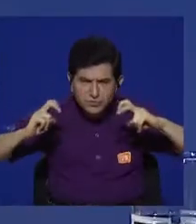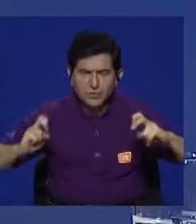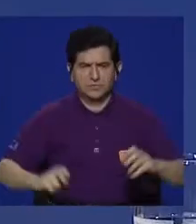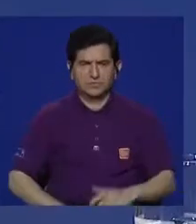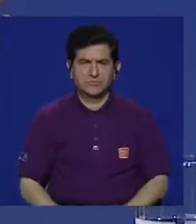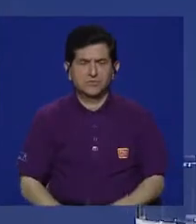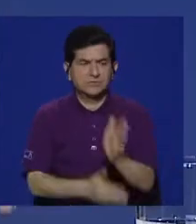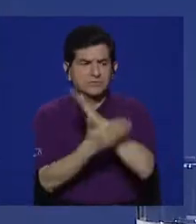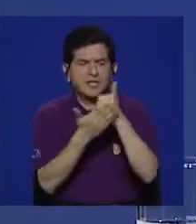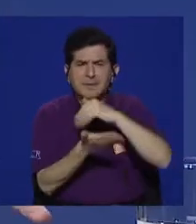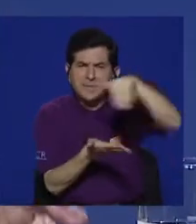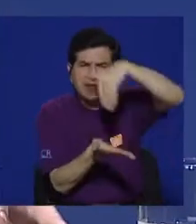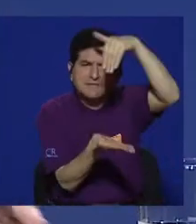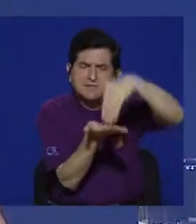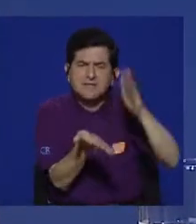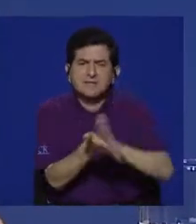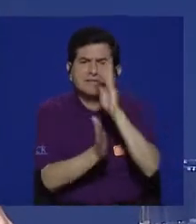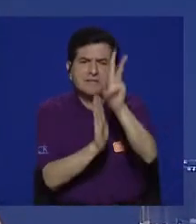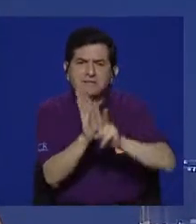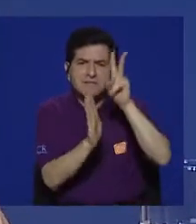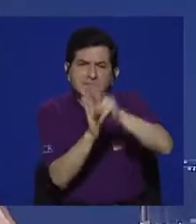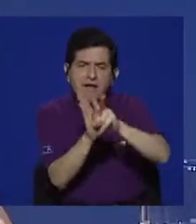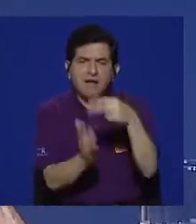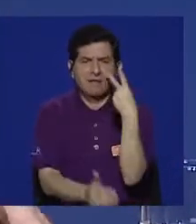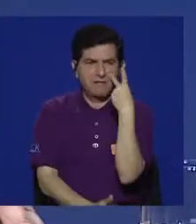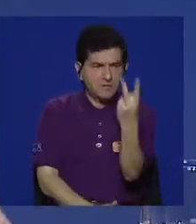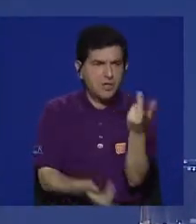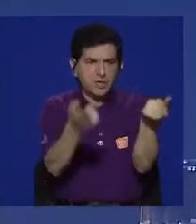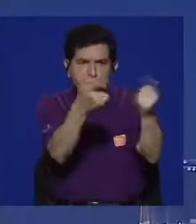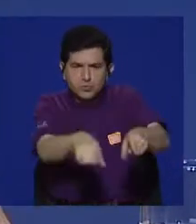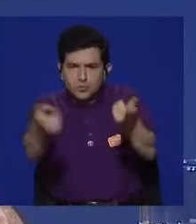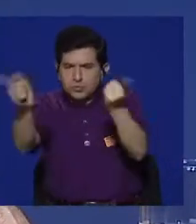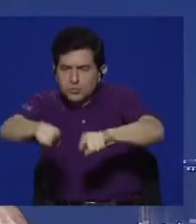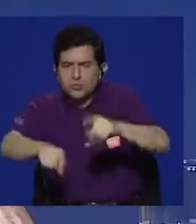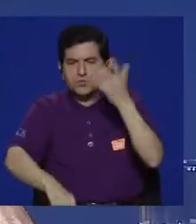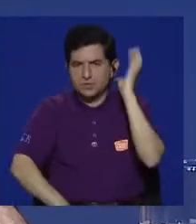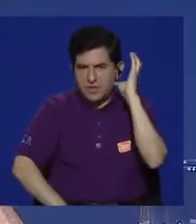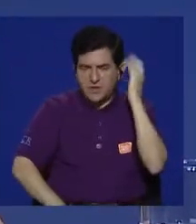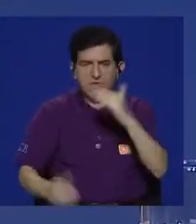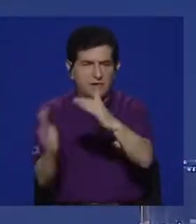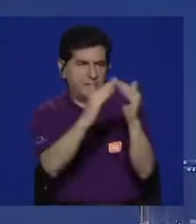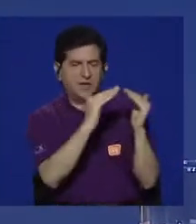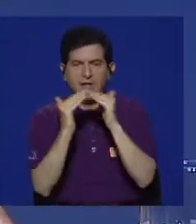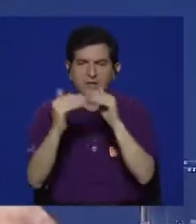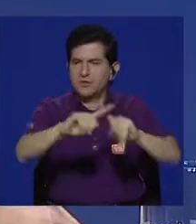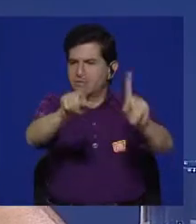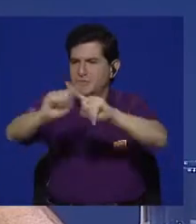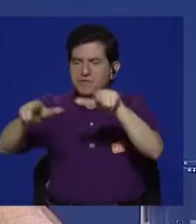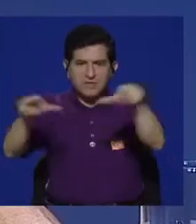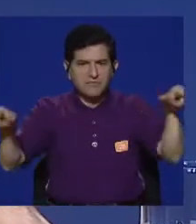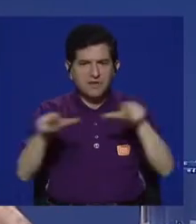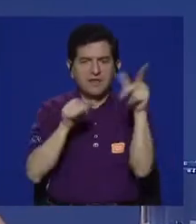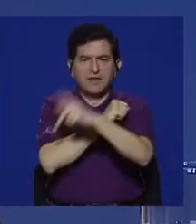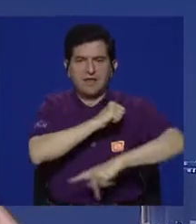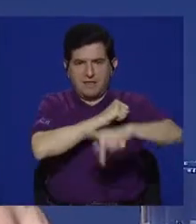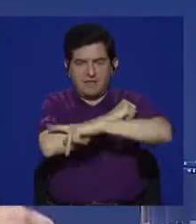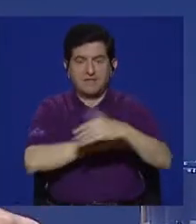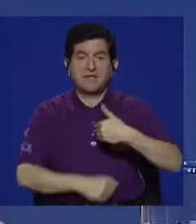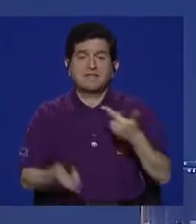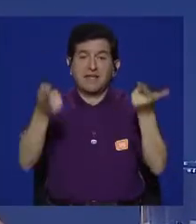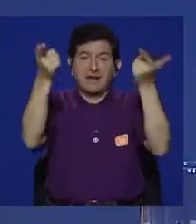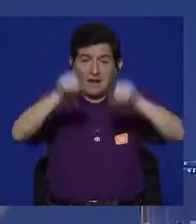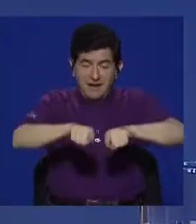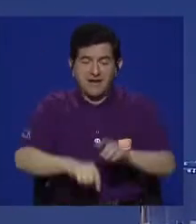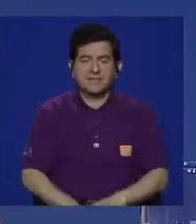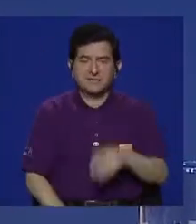Seguimos desmenuzando la parte medular de este documental, que es ver lo que está sucediendo con las radios comunitarias en diferentes partes